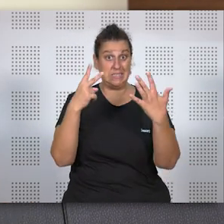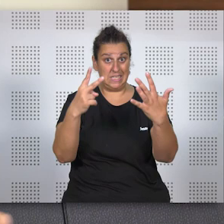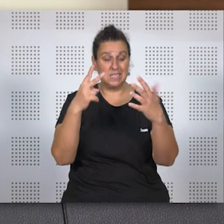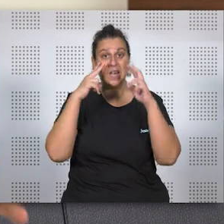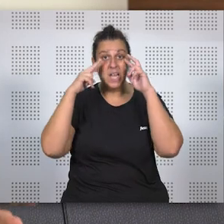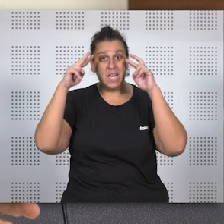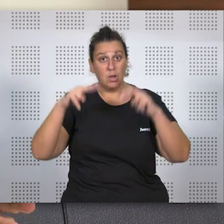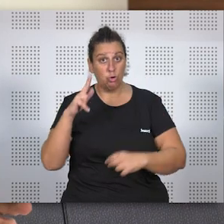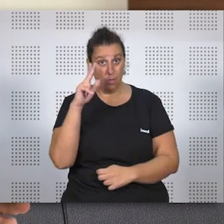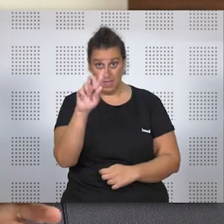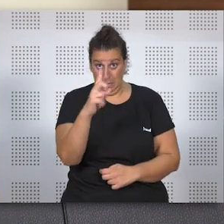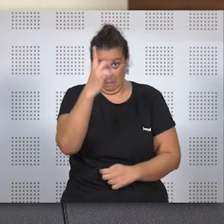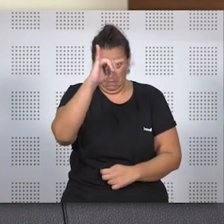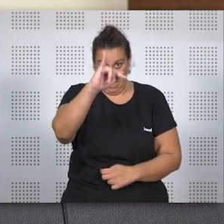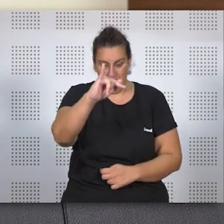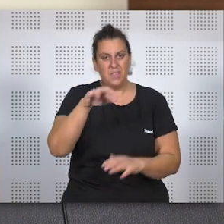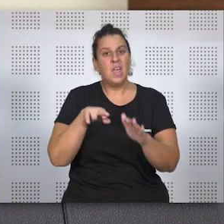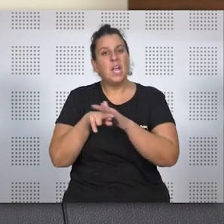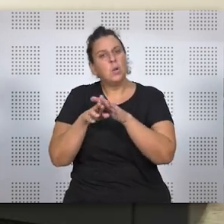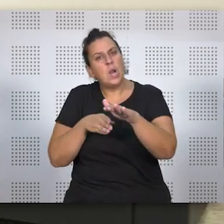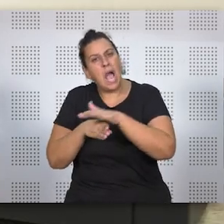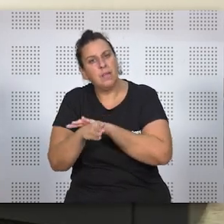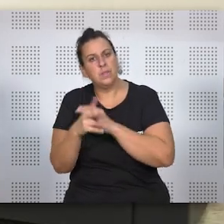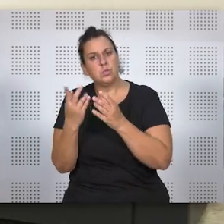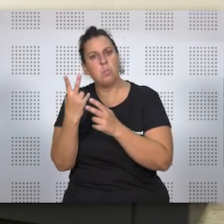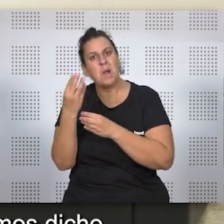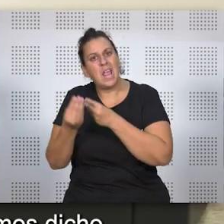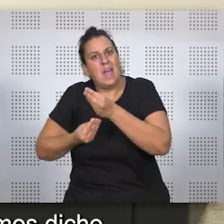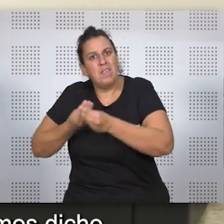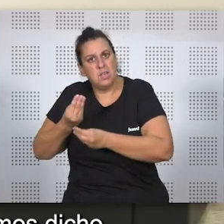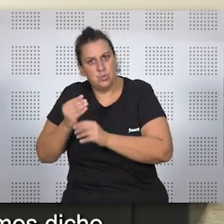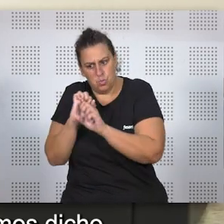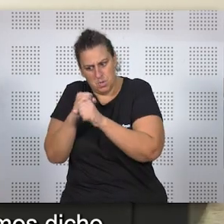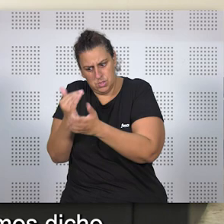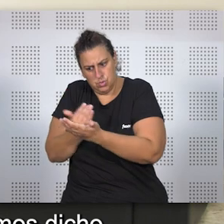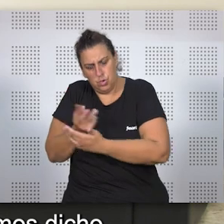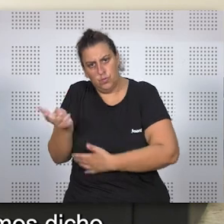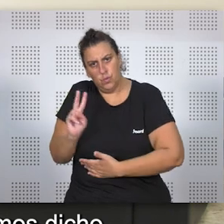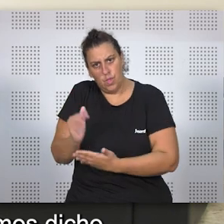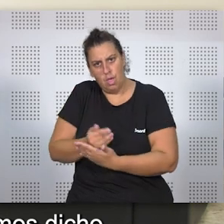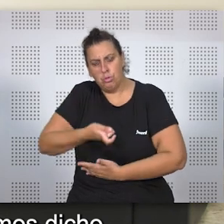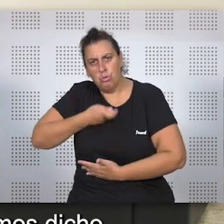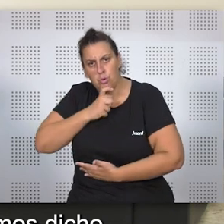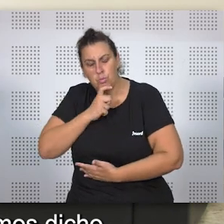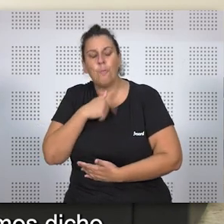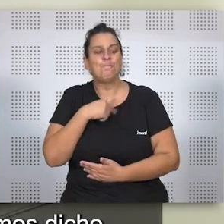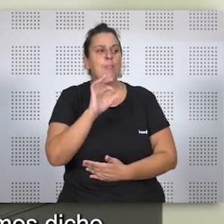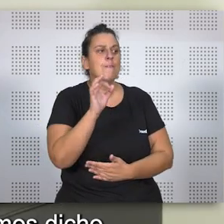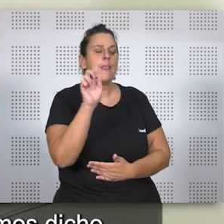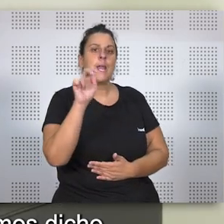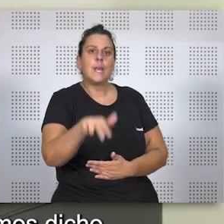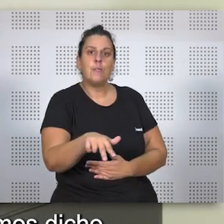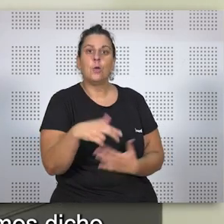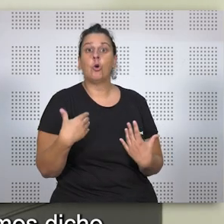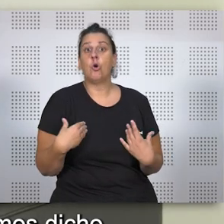este derecho, ¿cómo se reguló el acceso de las uniones de hecho a esta pensión? Es importante tener en cuenta también, que es verdad, hemos dicho, que el